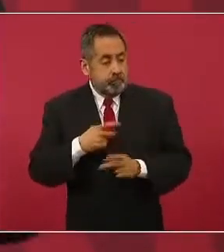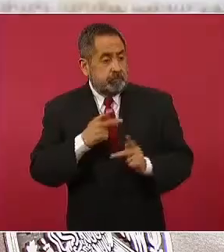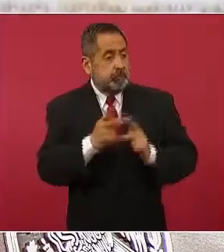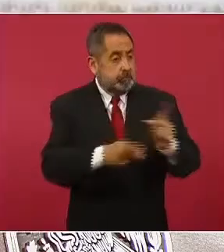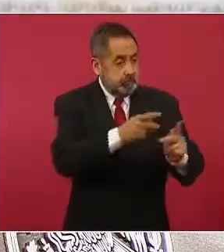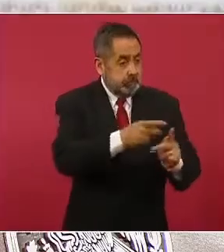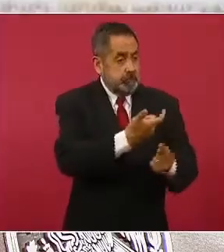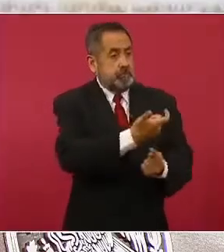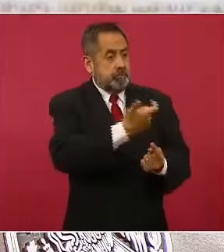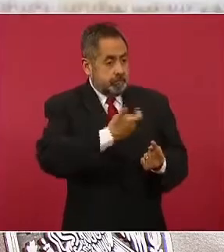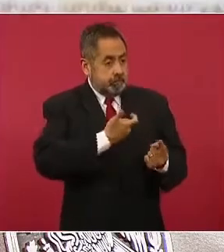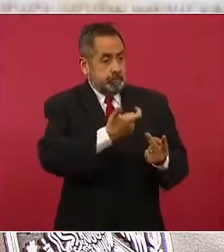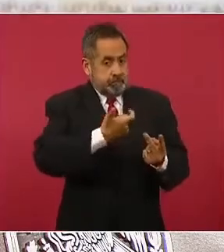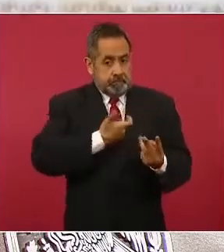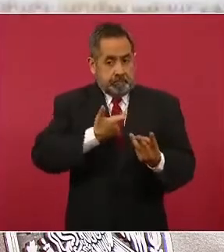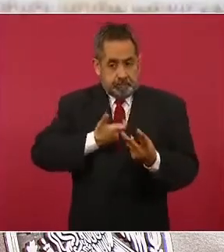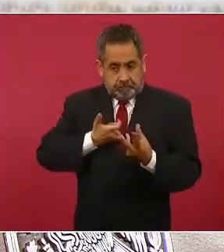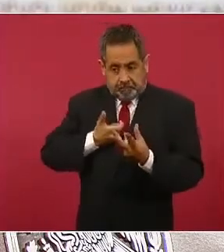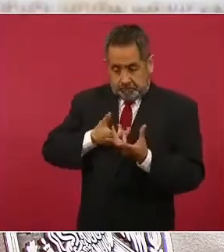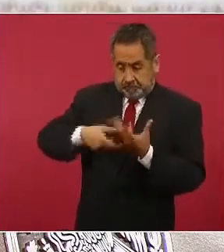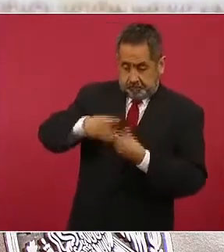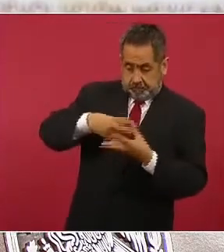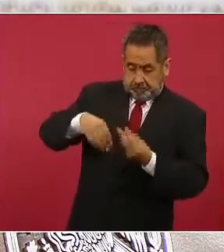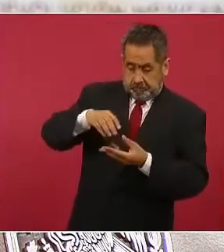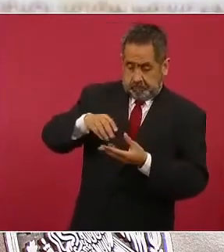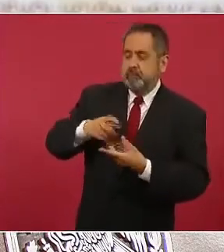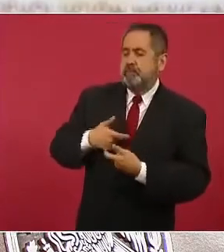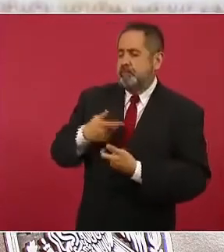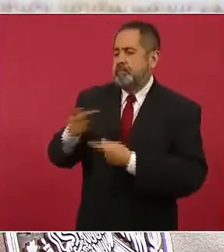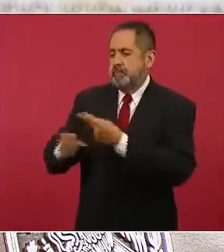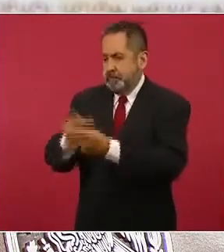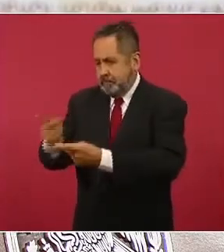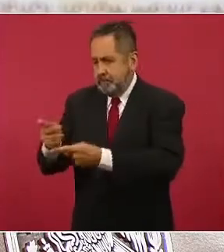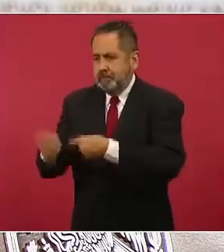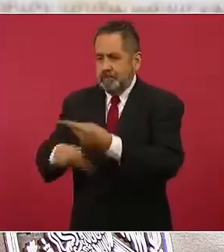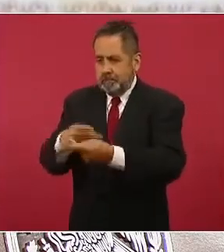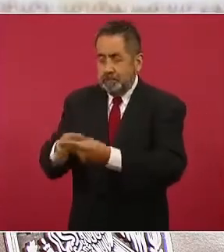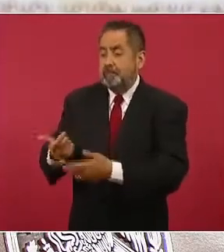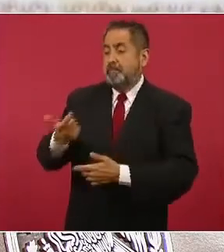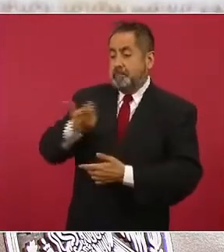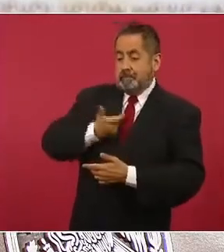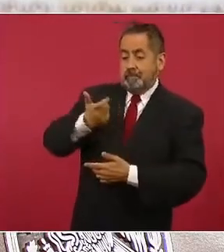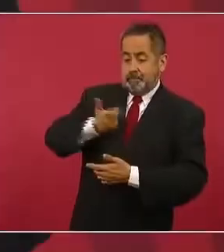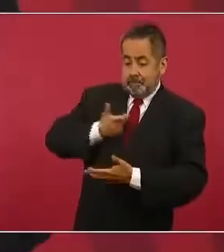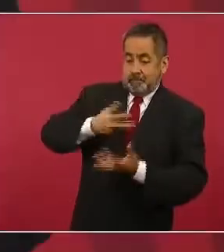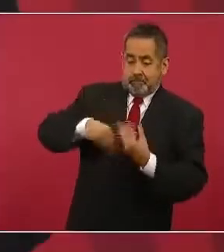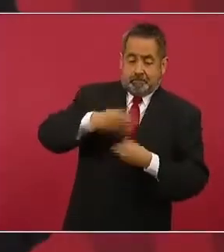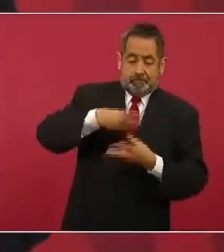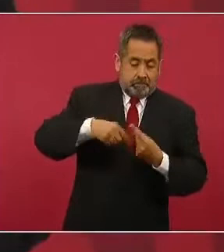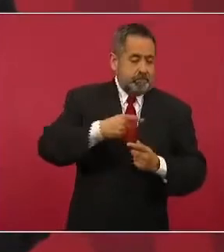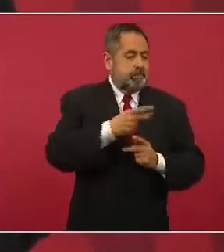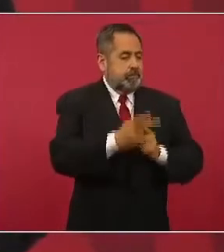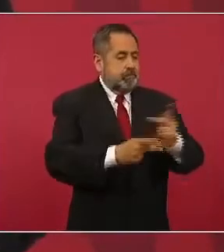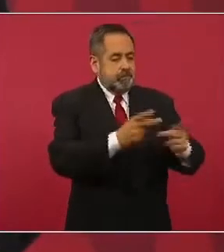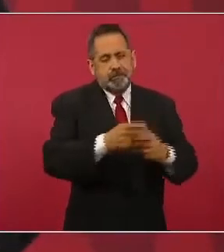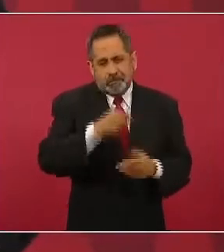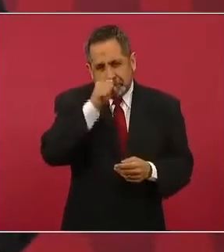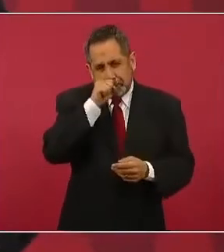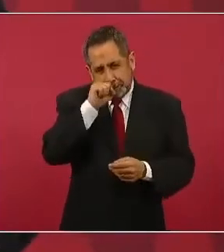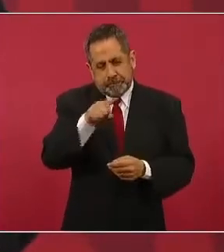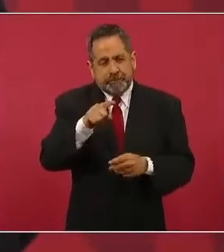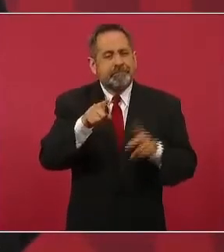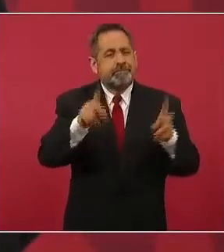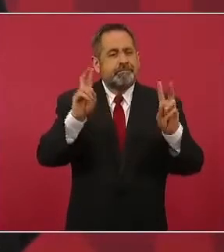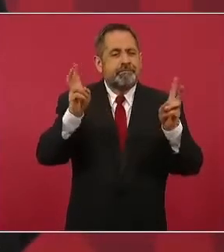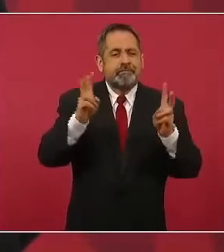una cantidad de recursos de los pagos que se han hecho en tandas y en